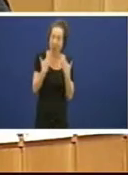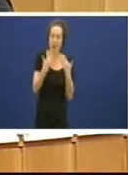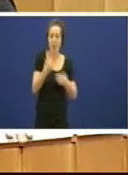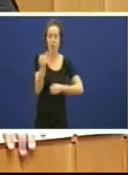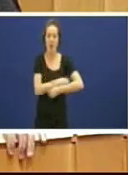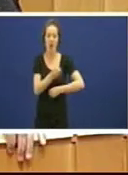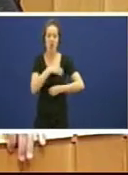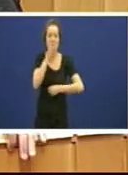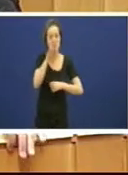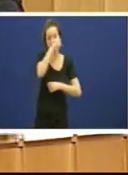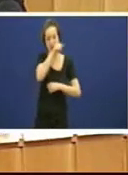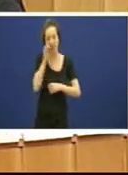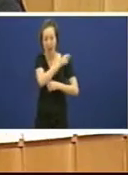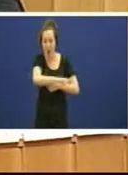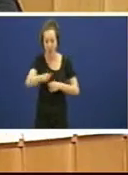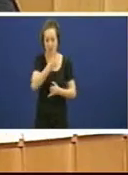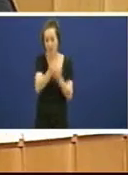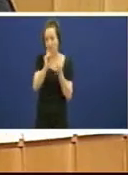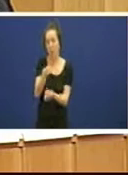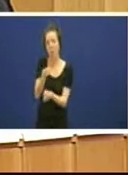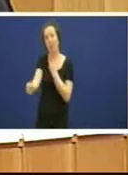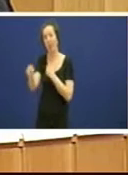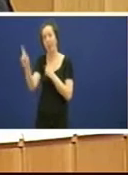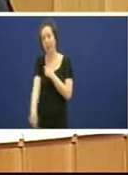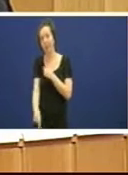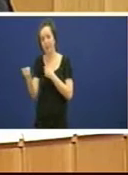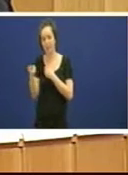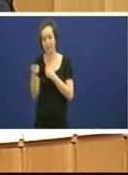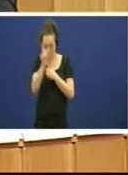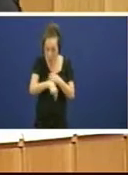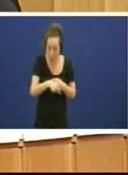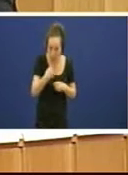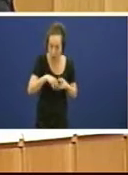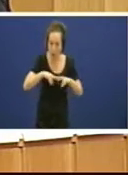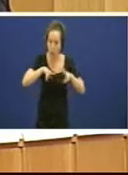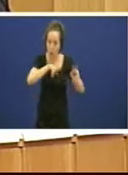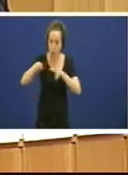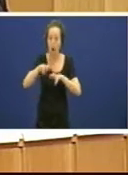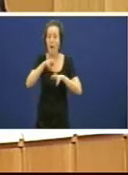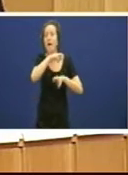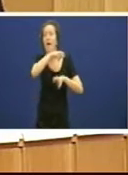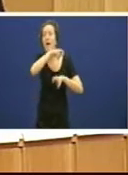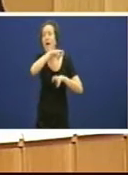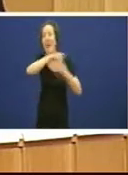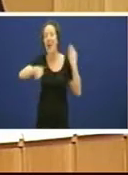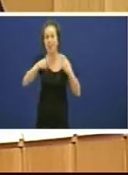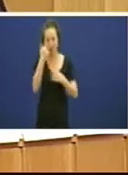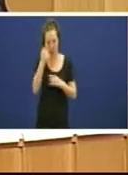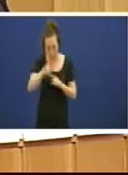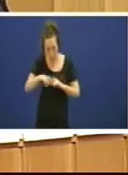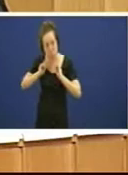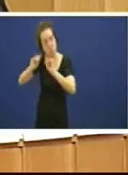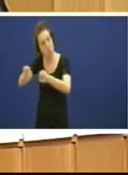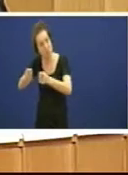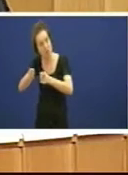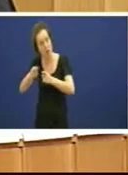das galegas o que nos terá que decir é se tamén se a teñen adxudicada Nova Galicia Banco a quen? o Banco Santander a Banquia claro